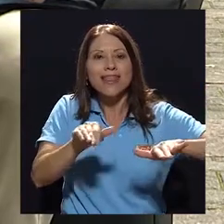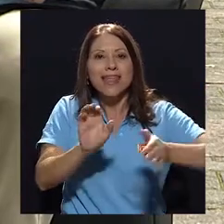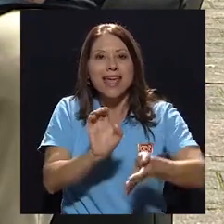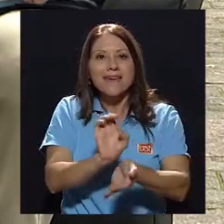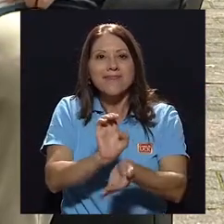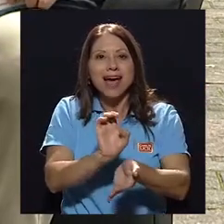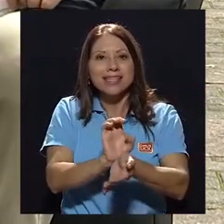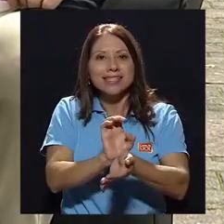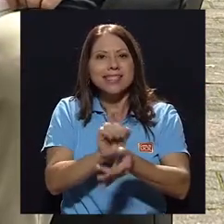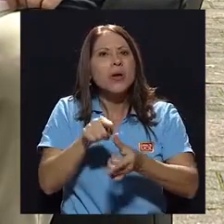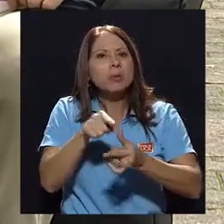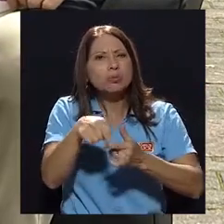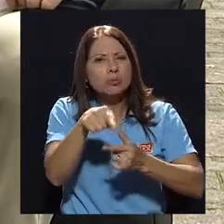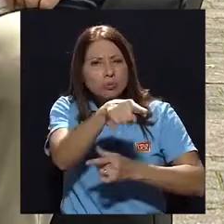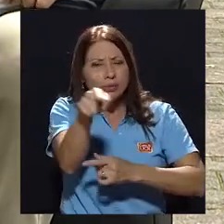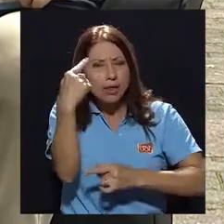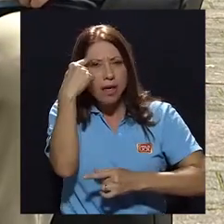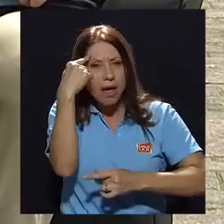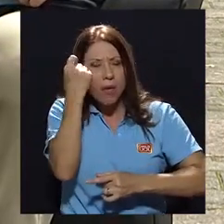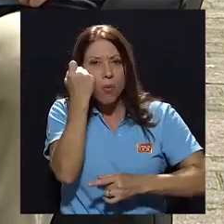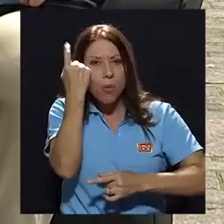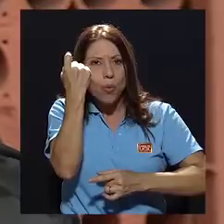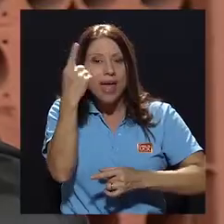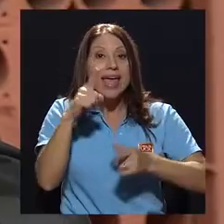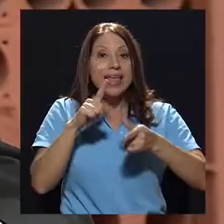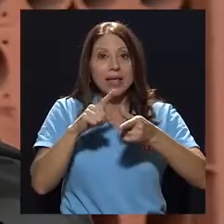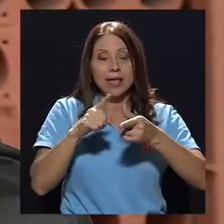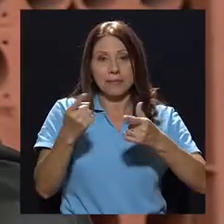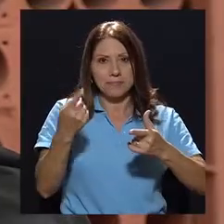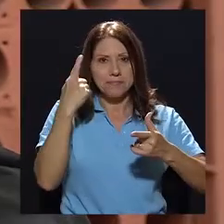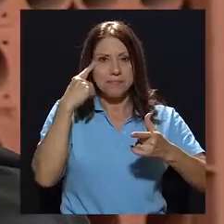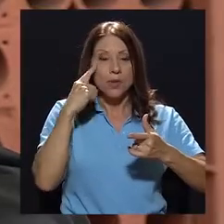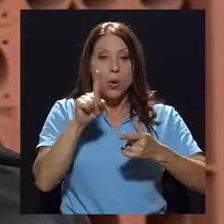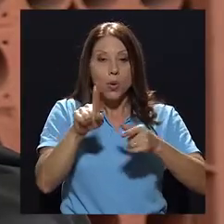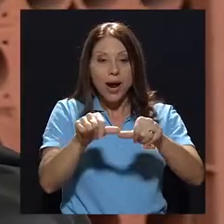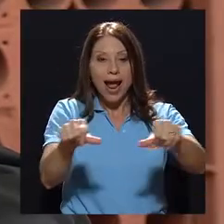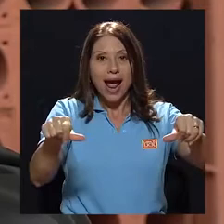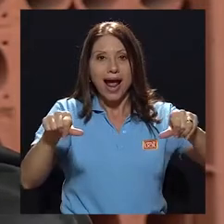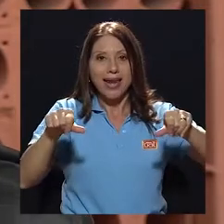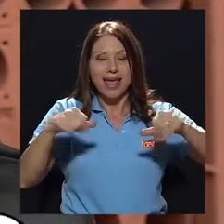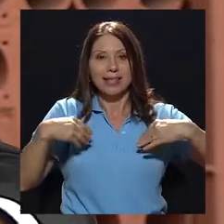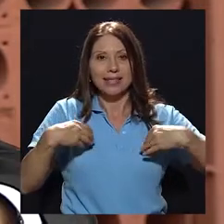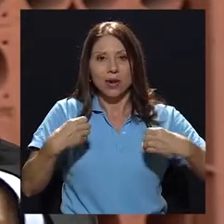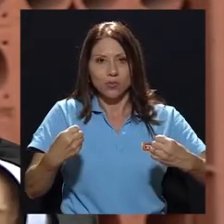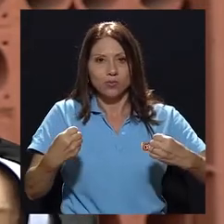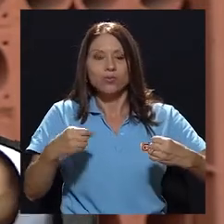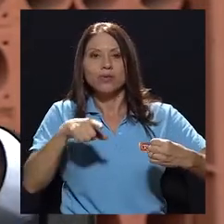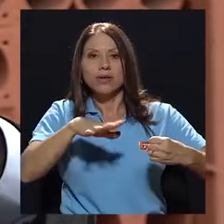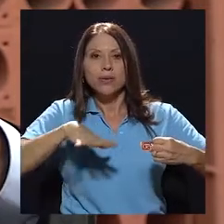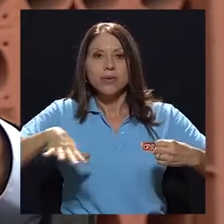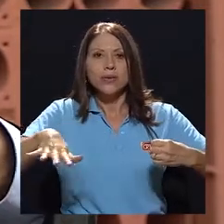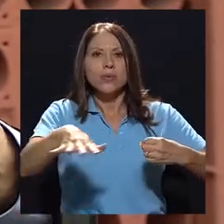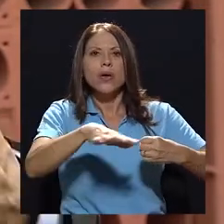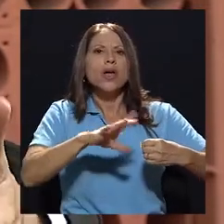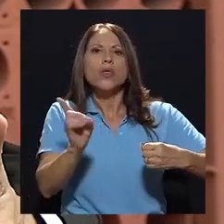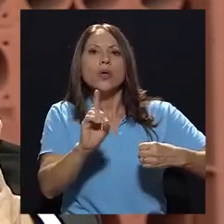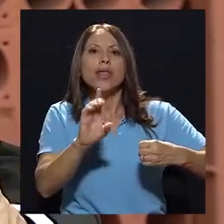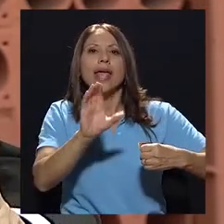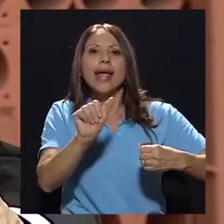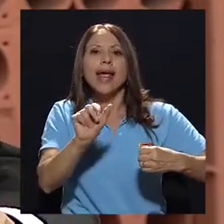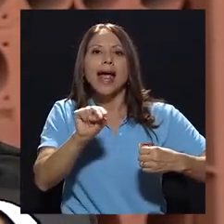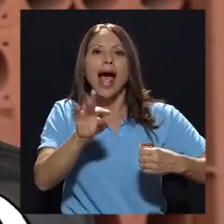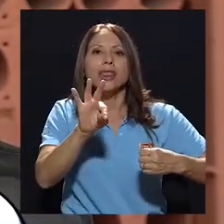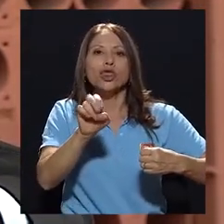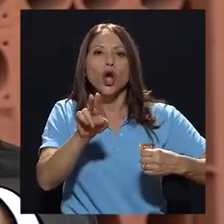comprenda esto, imagínense que un área de salud, es más, generalmente es así, están a nivel de los cantones